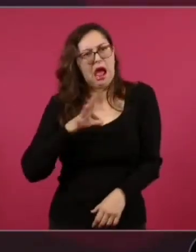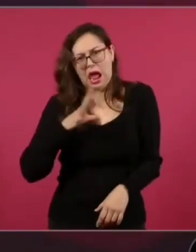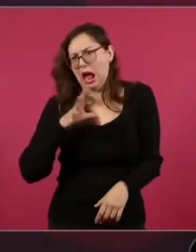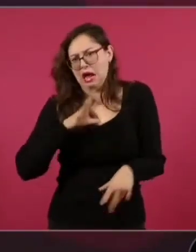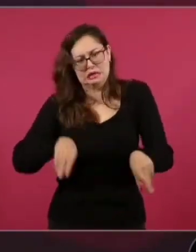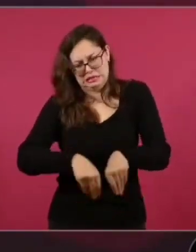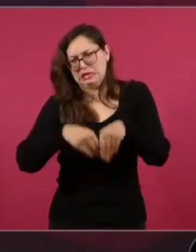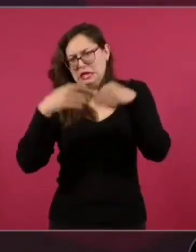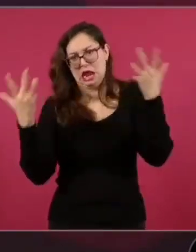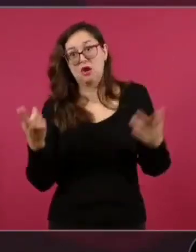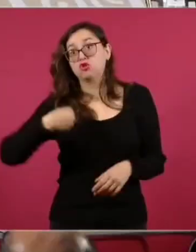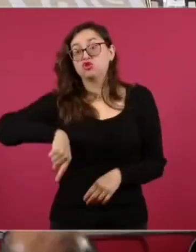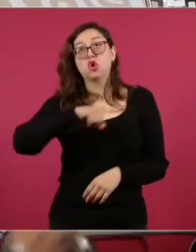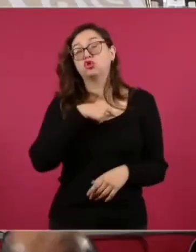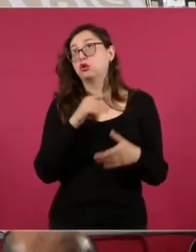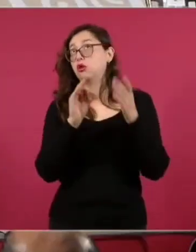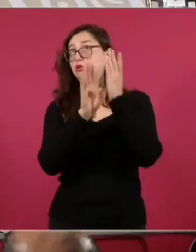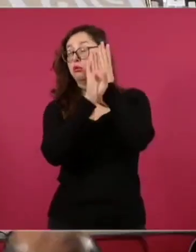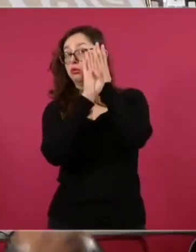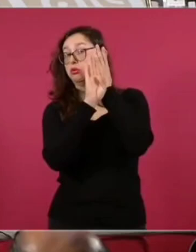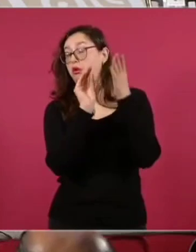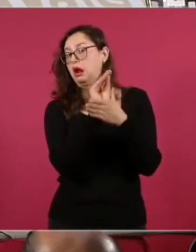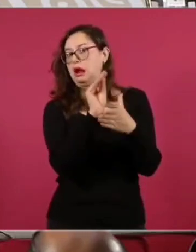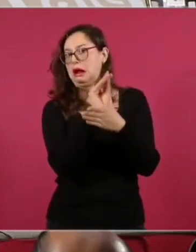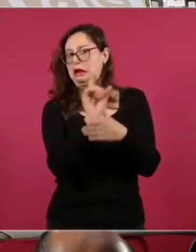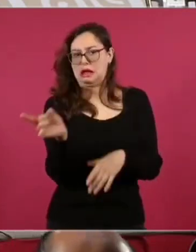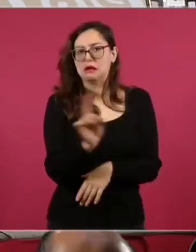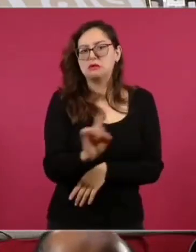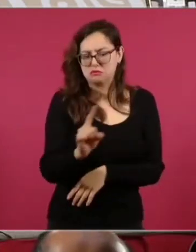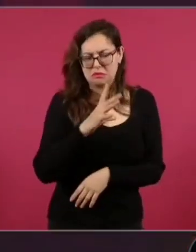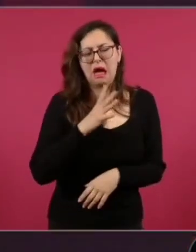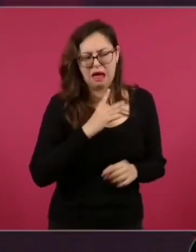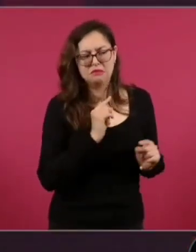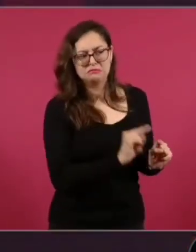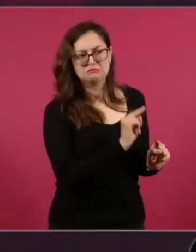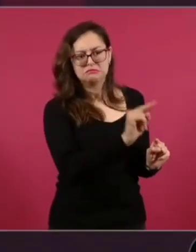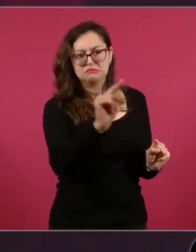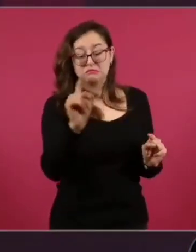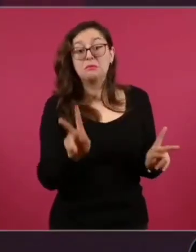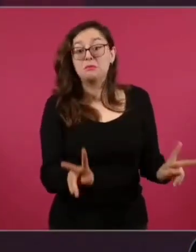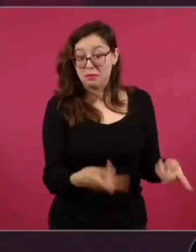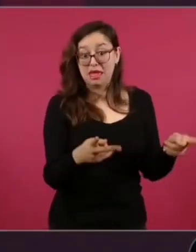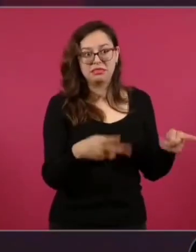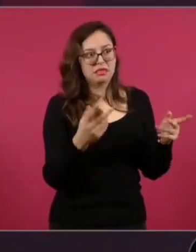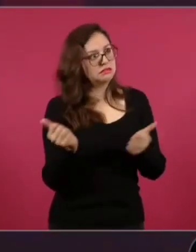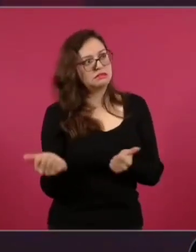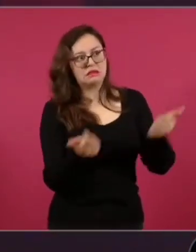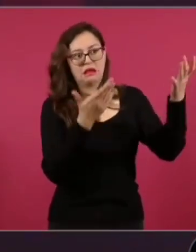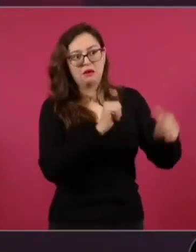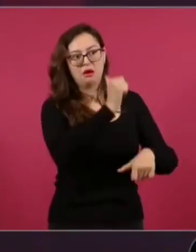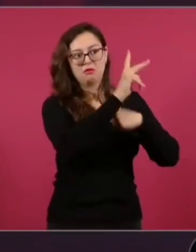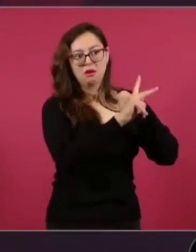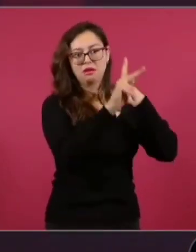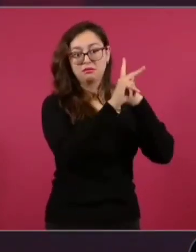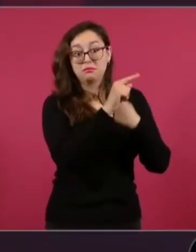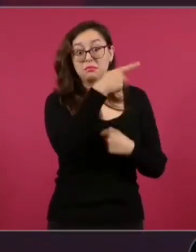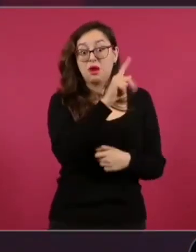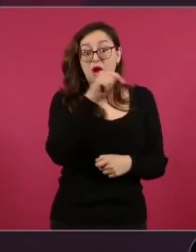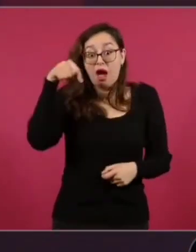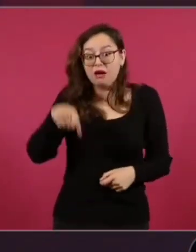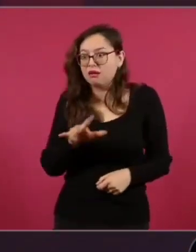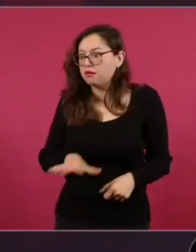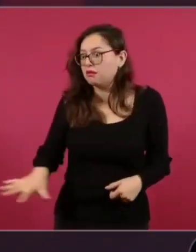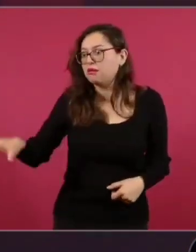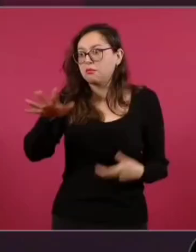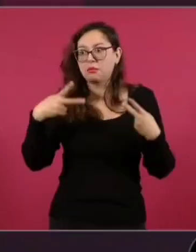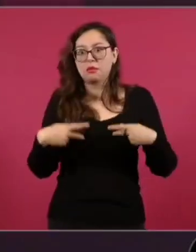se hacen drogas, químicas, tráfico, pero no consumo o no el